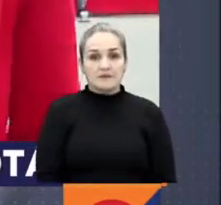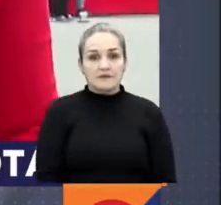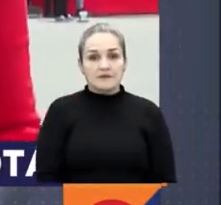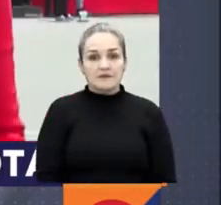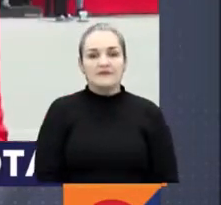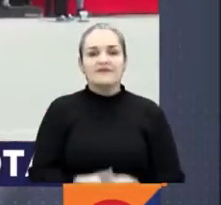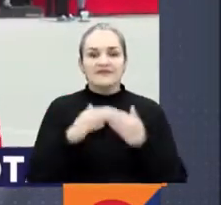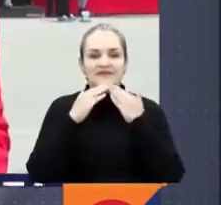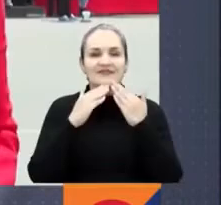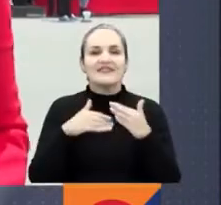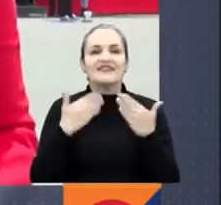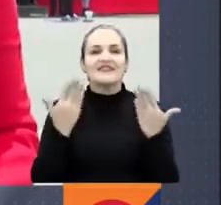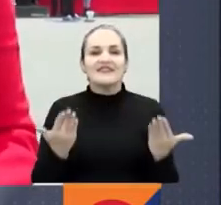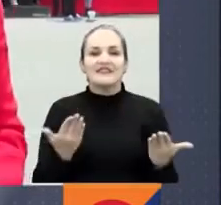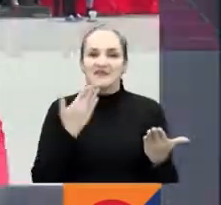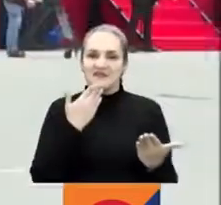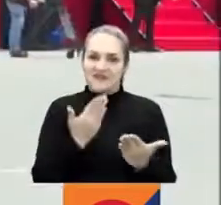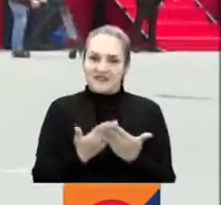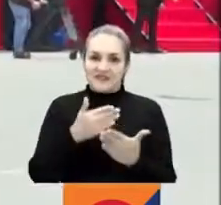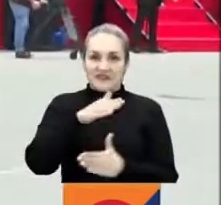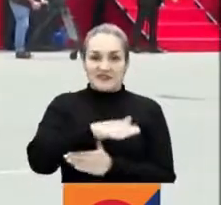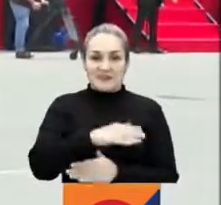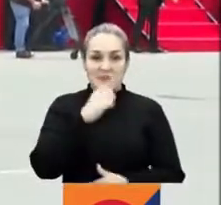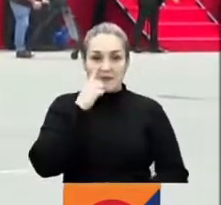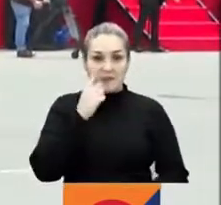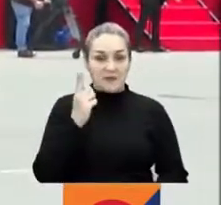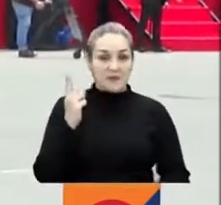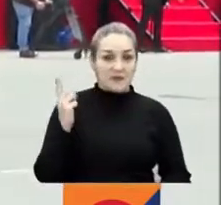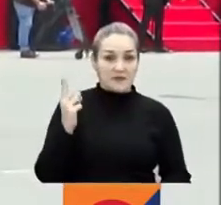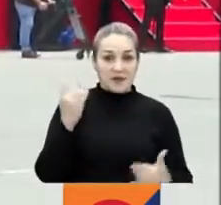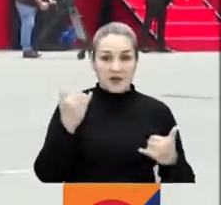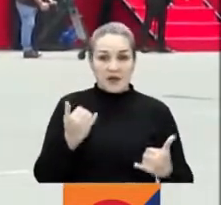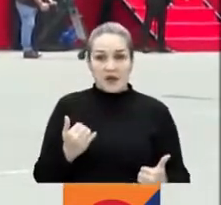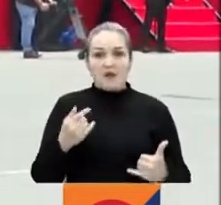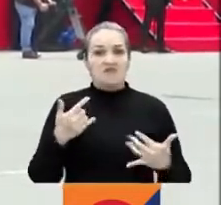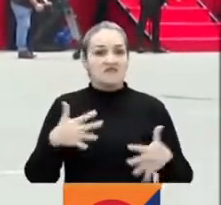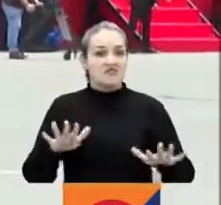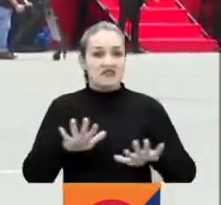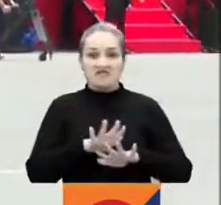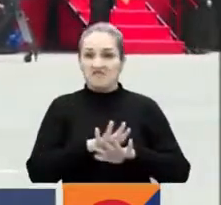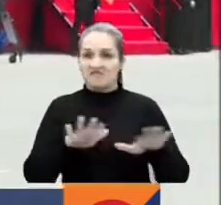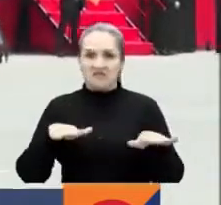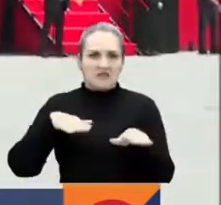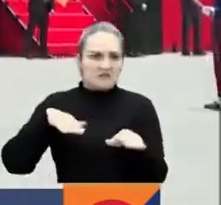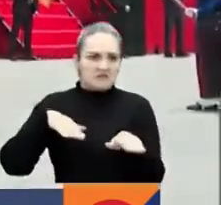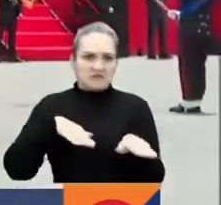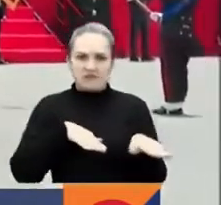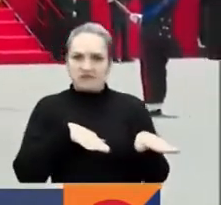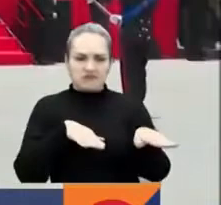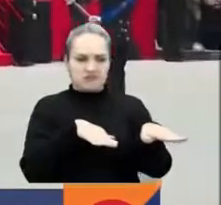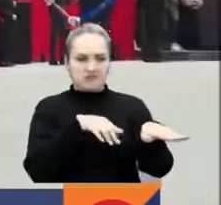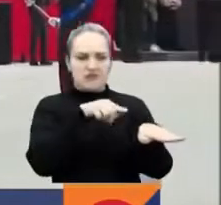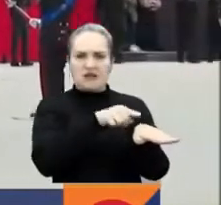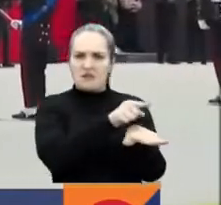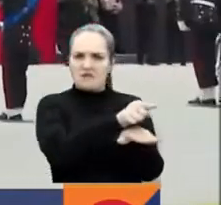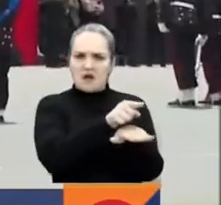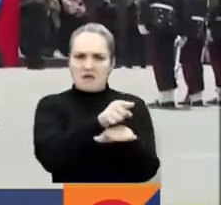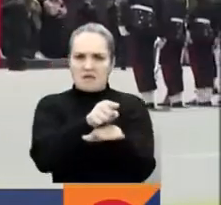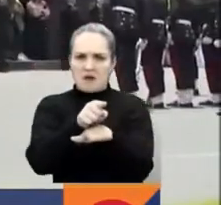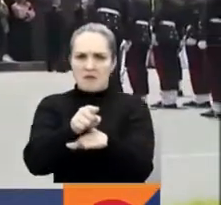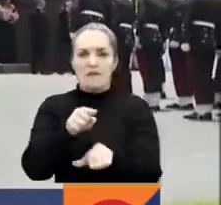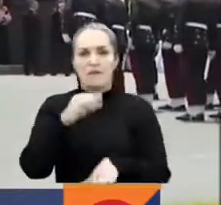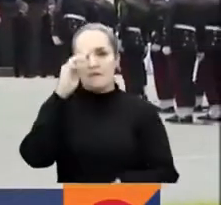¿Qué tal, compañeros? Muy buenas tardes. Pues mire, a esta hora en el desfile ya culminó el paso y la presentación desde el Ejército